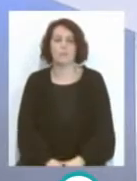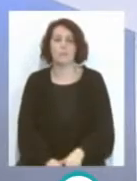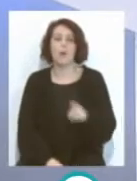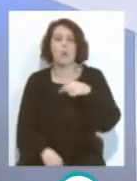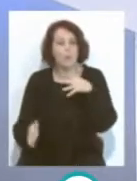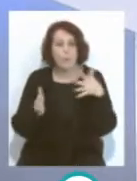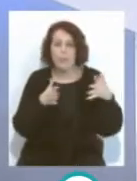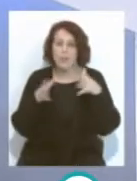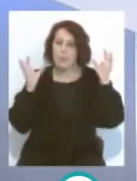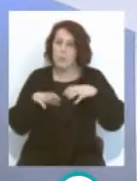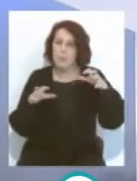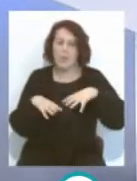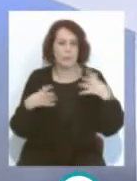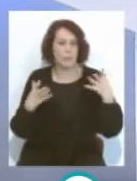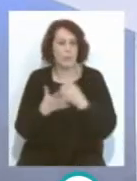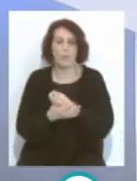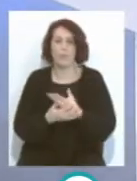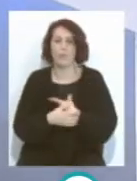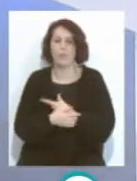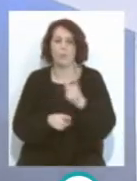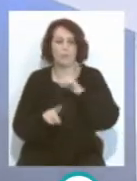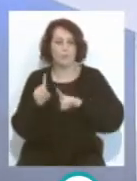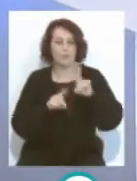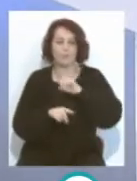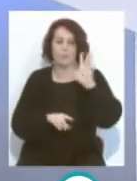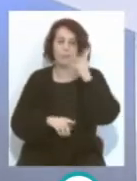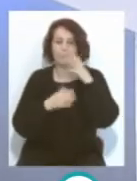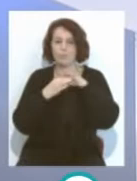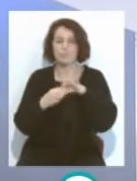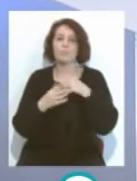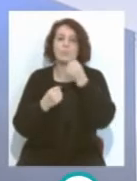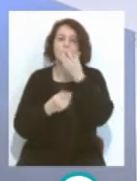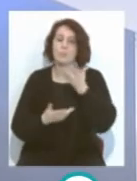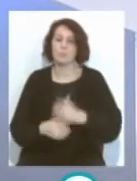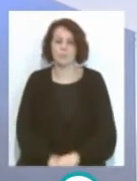viento, lluvia, había de todas las inclemencias meteorológicas, pero bueno.